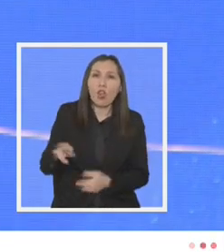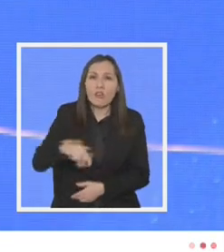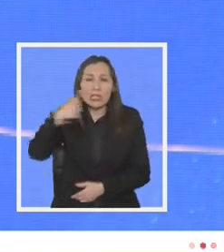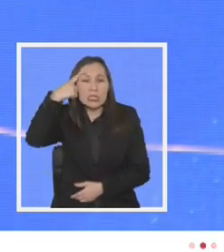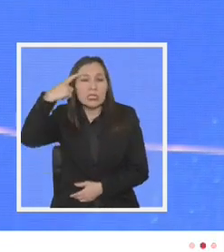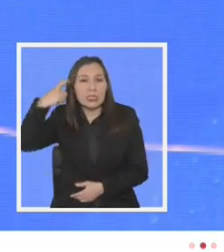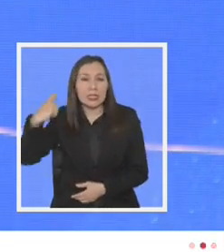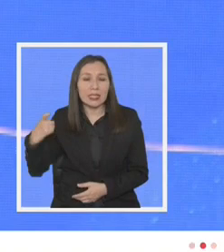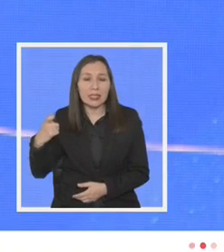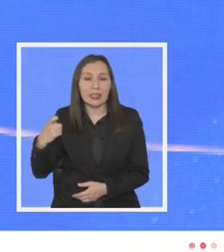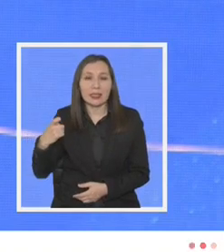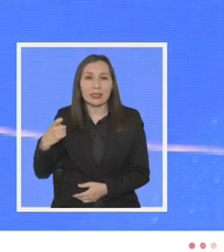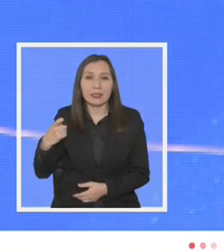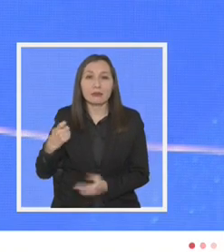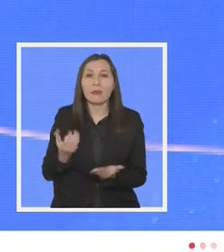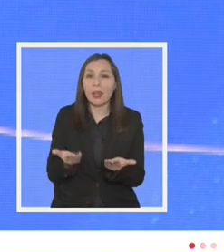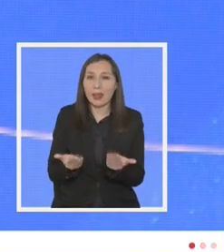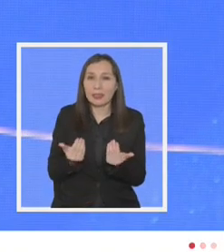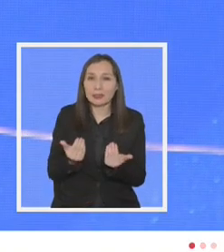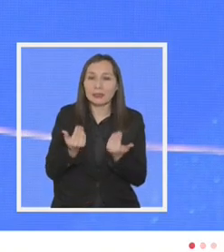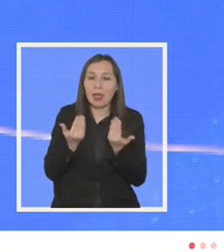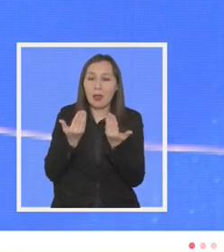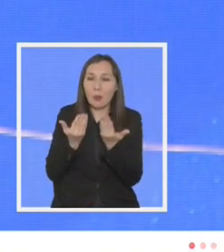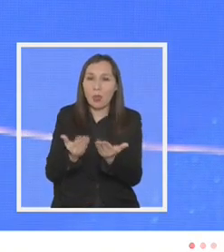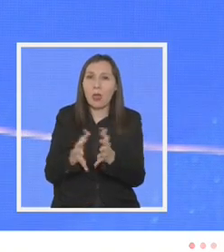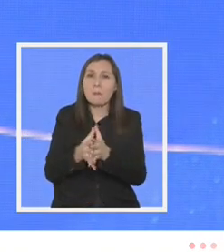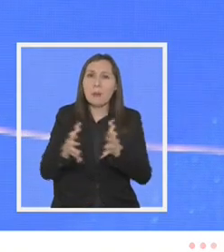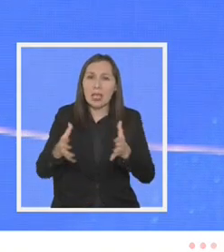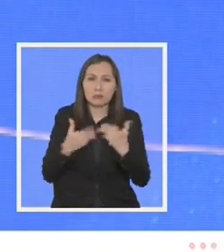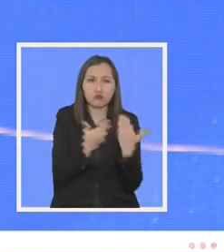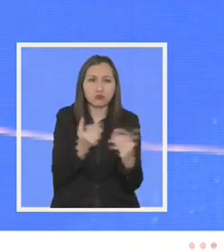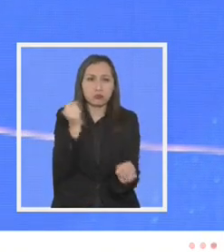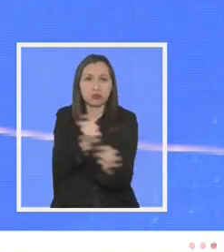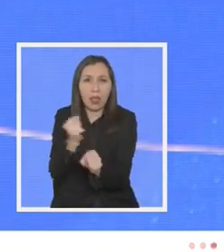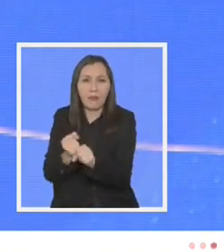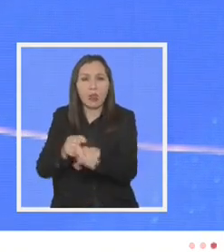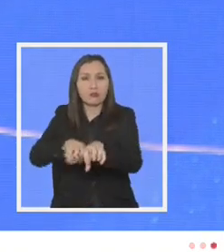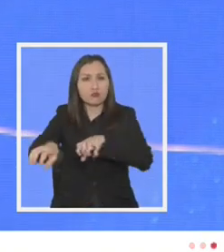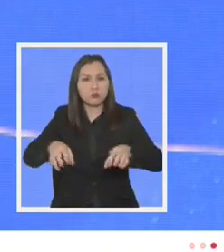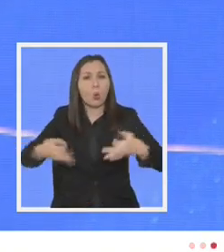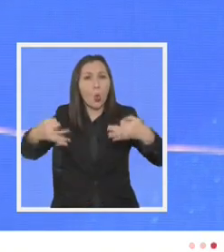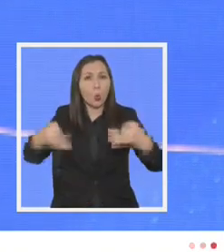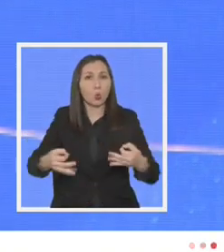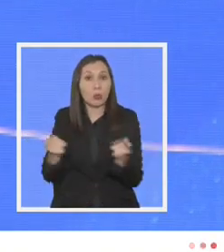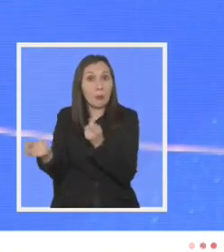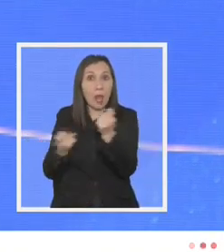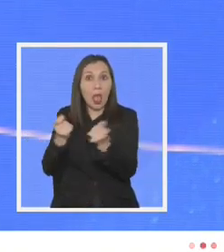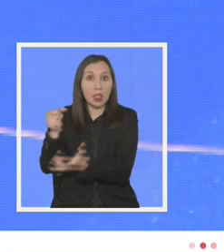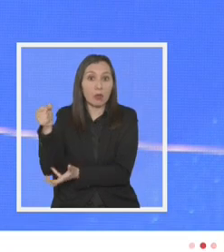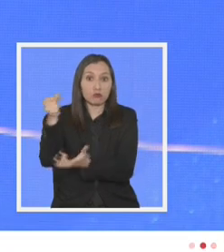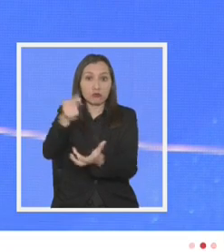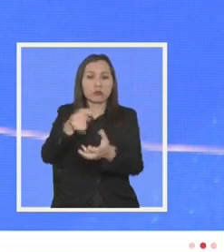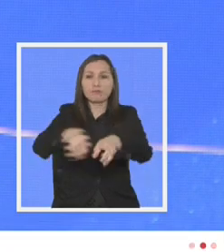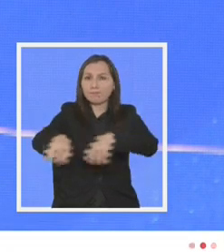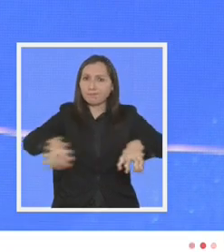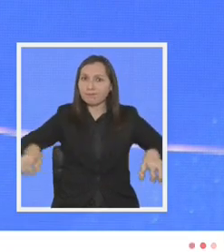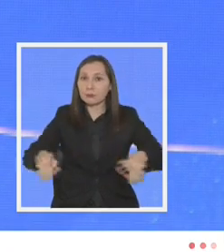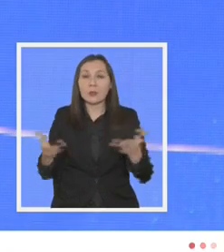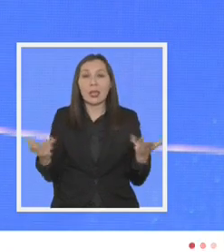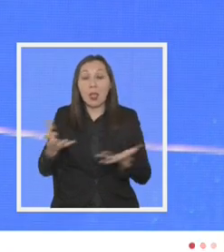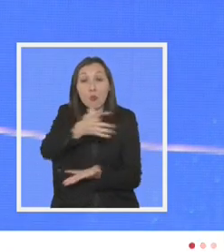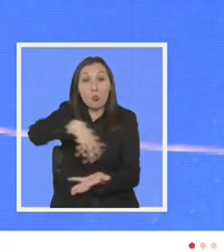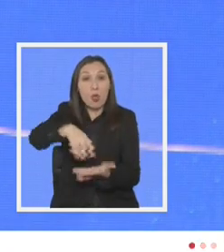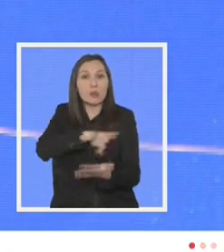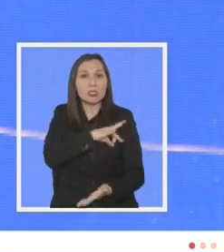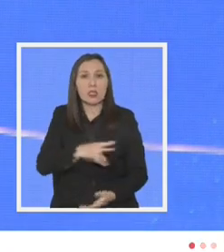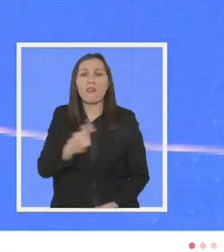creer y necesitamos generar más empleos distribuir de manera más justa la riqueza de modo que el pueblo